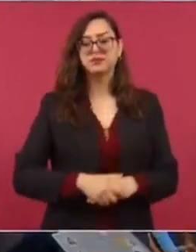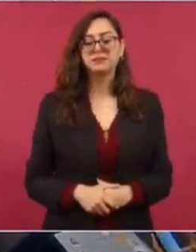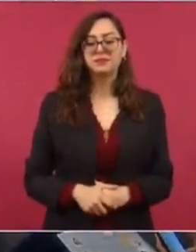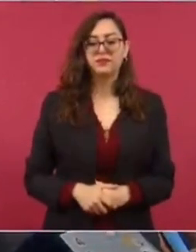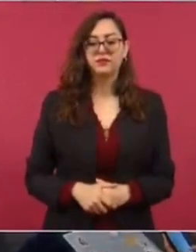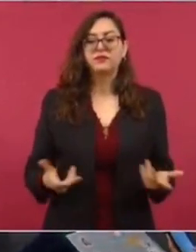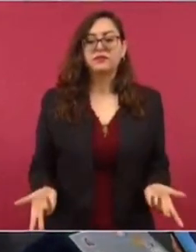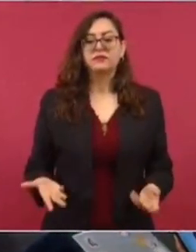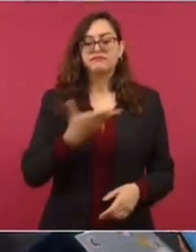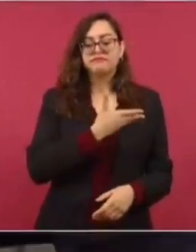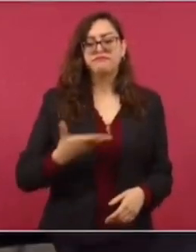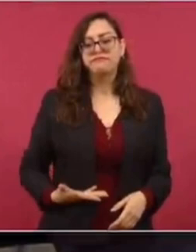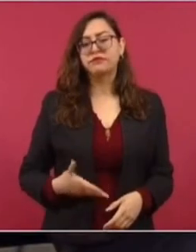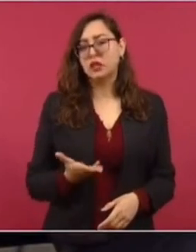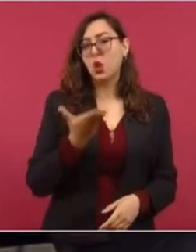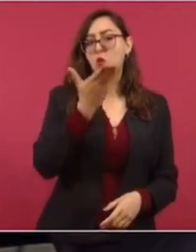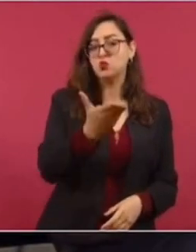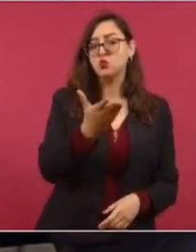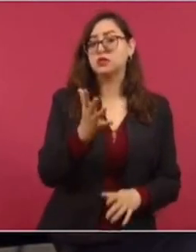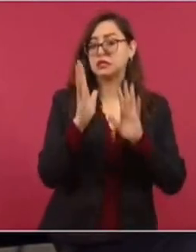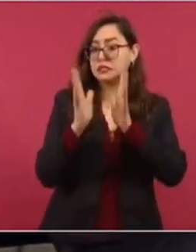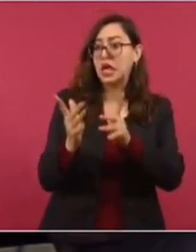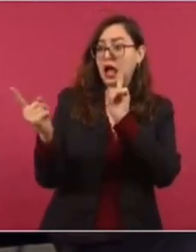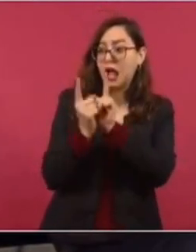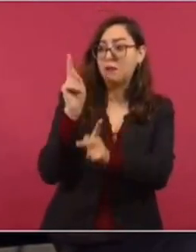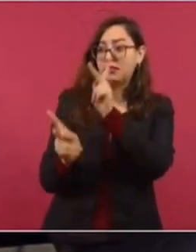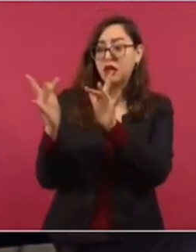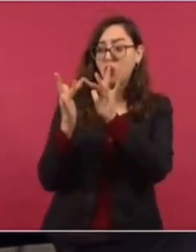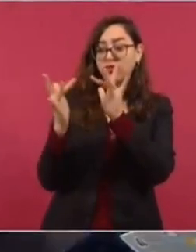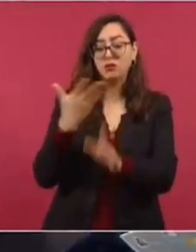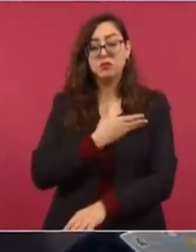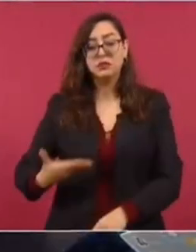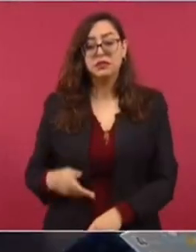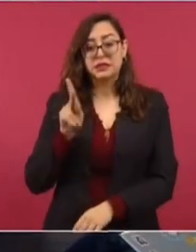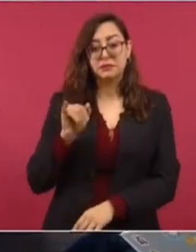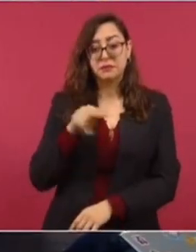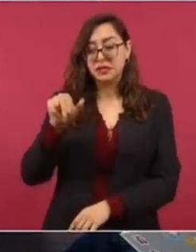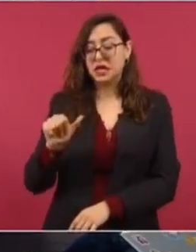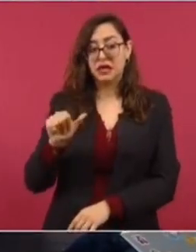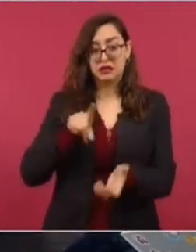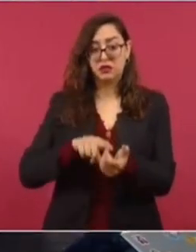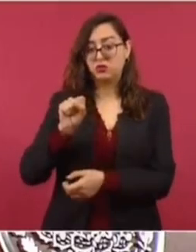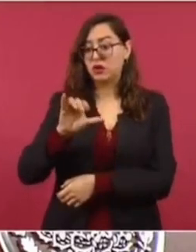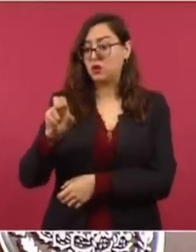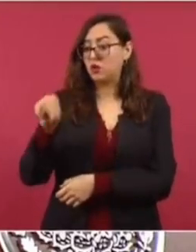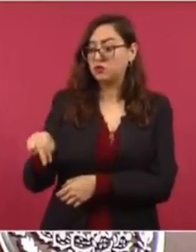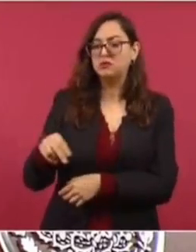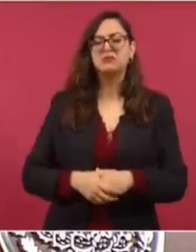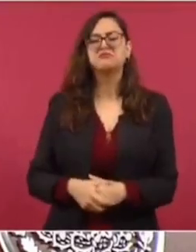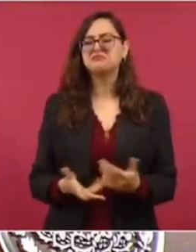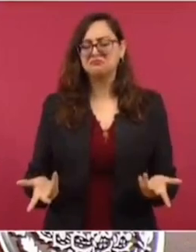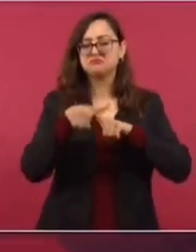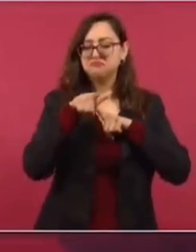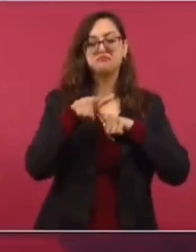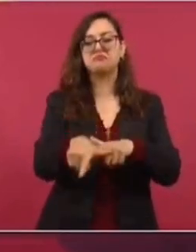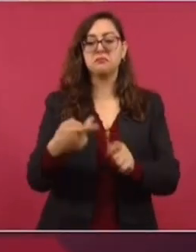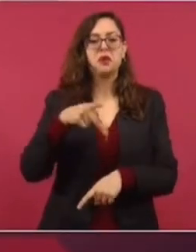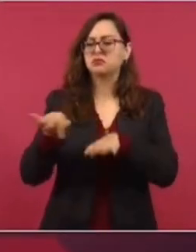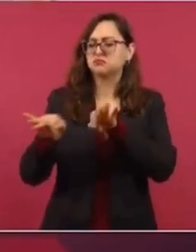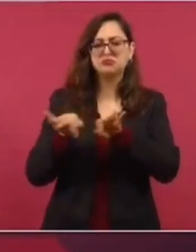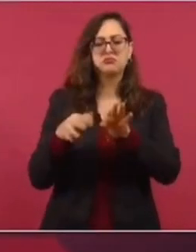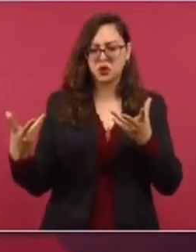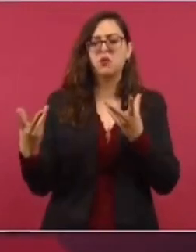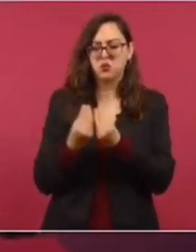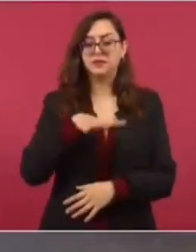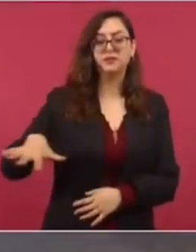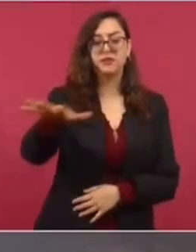Presidente, ¿ya ha tenido contacto con la ministra Norma Piña o su gobierno ya ha establecido contacto? va a reunir con ella? Sí, comunicación porque, pues, dependientemente de las diferencias que podemos tener, hay trabajo, ¿no?